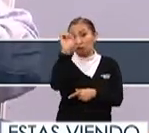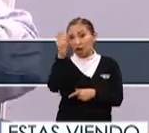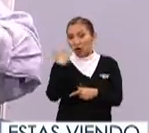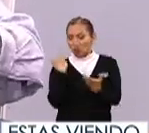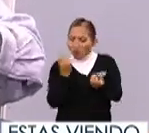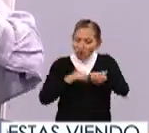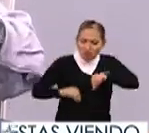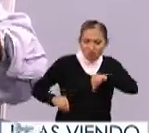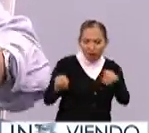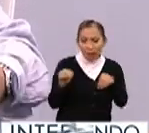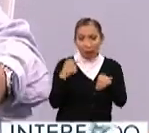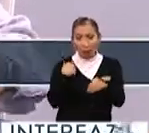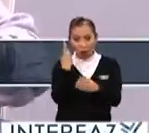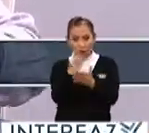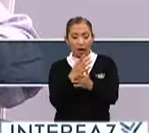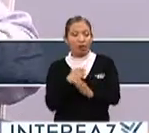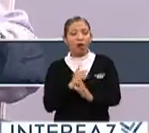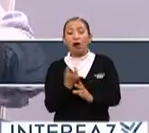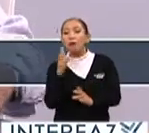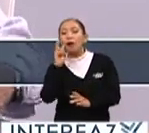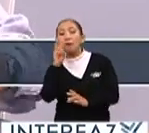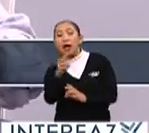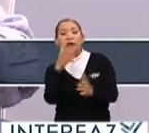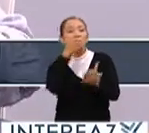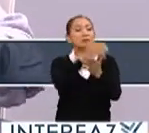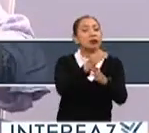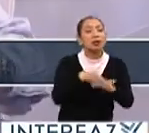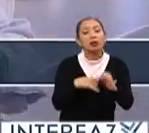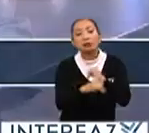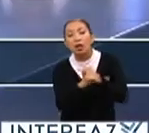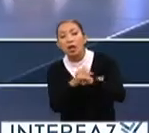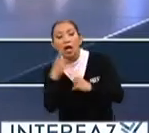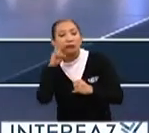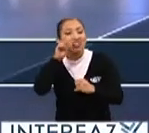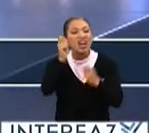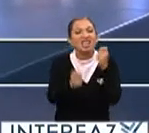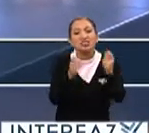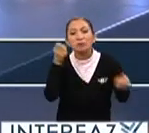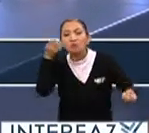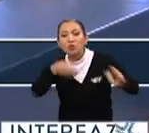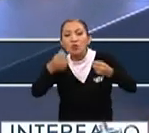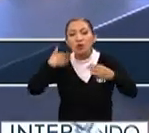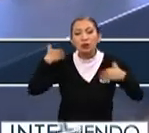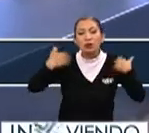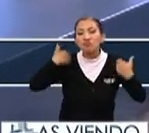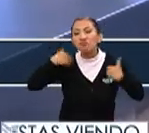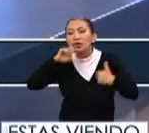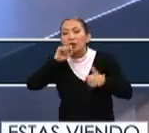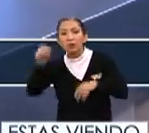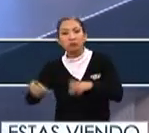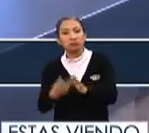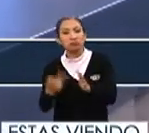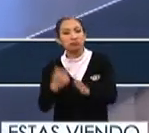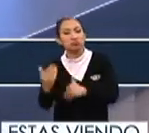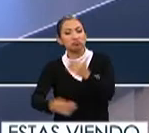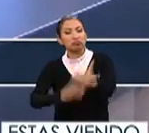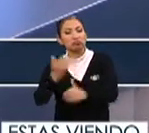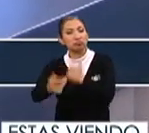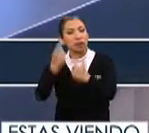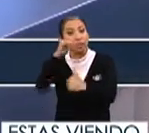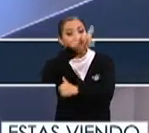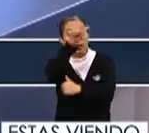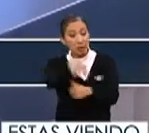de ciudadanía que pasa no solo por la plaza, sino por el ágora digital, que interactúen, que sea lúdico y que además sea permanente, constante.